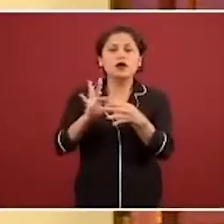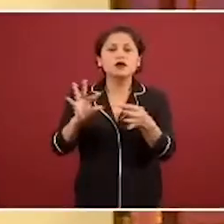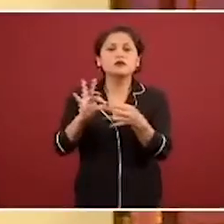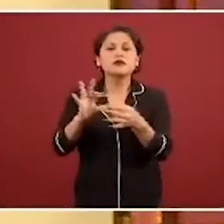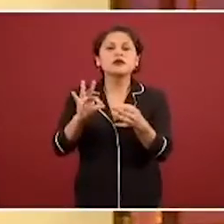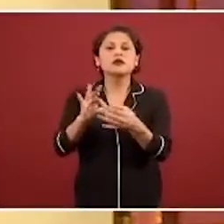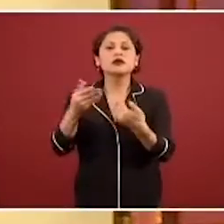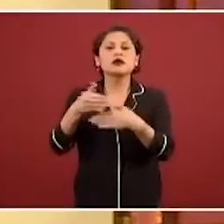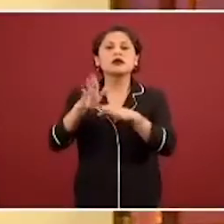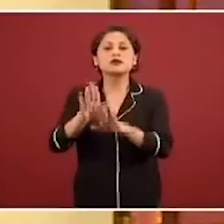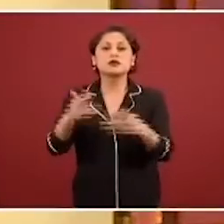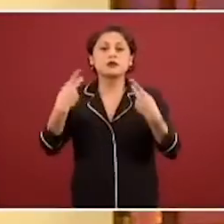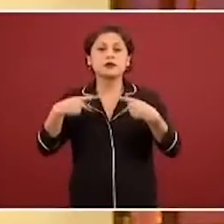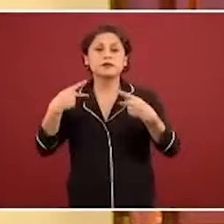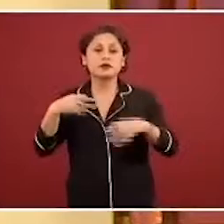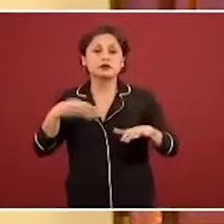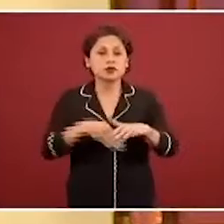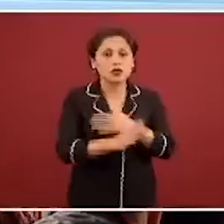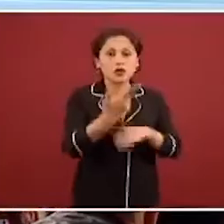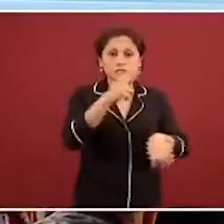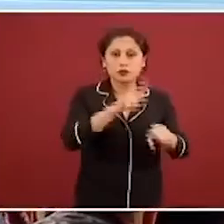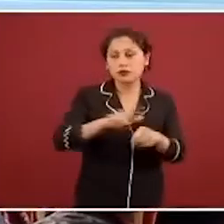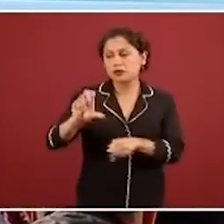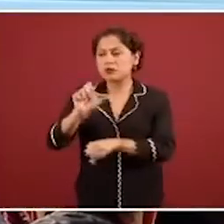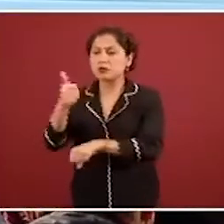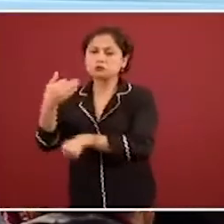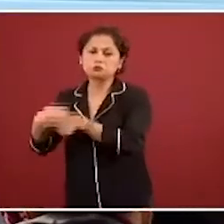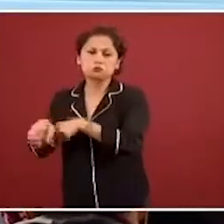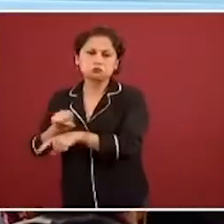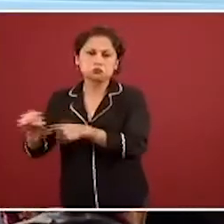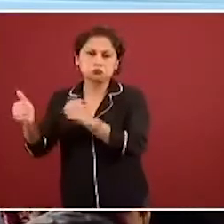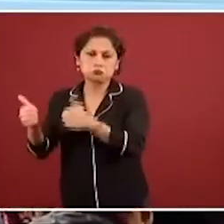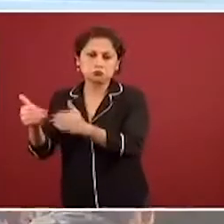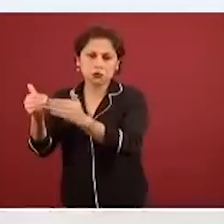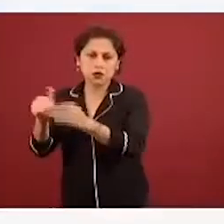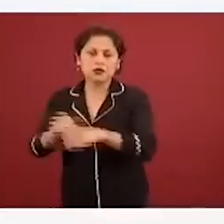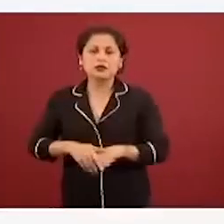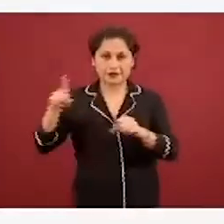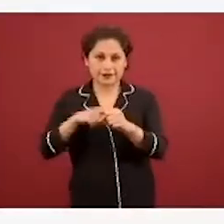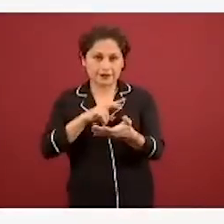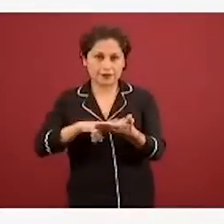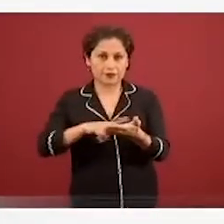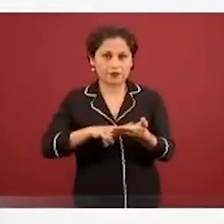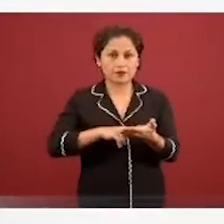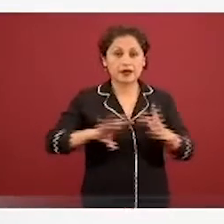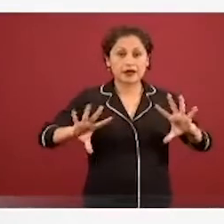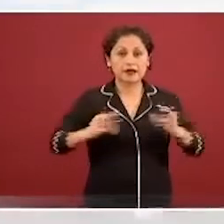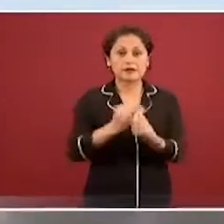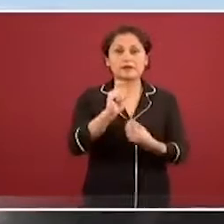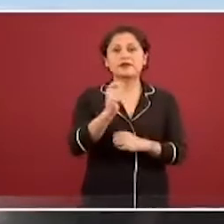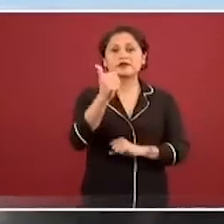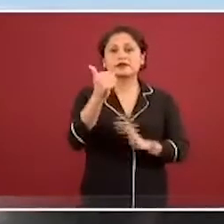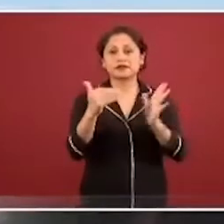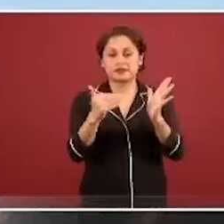los Centros de Control de Enfermedades de Estados Unidos, la Organización Panamericana de la Salud y la Organización Mundial de la Salud. De aquí para acá